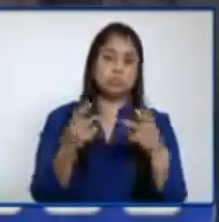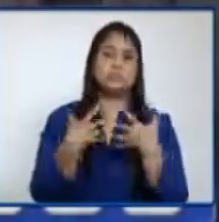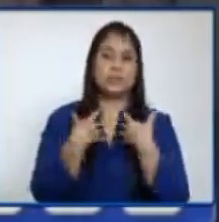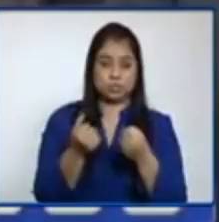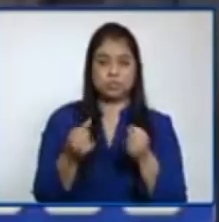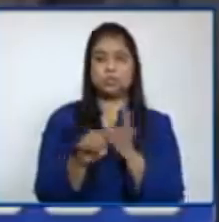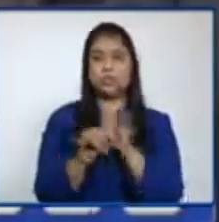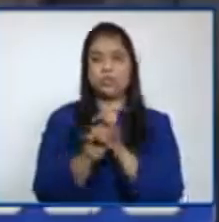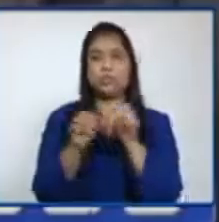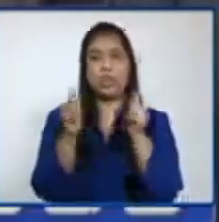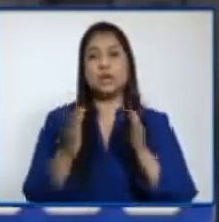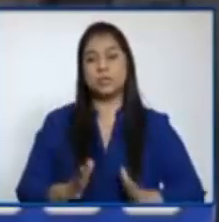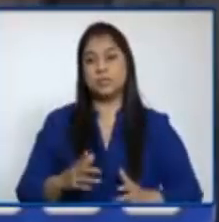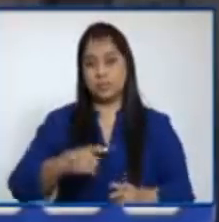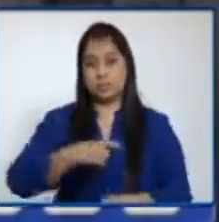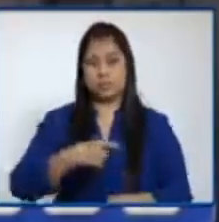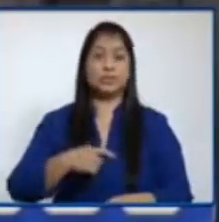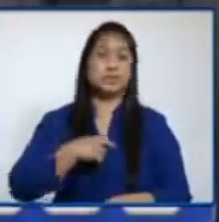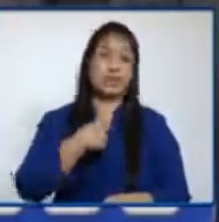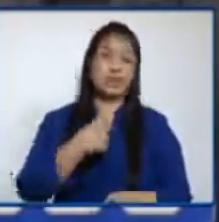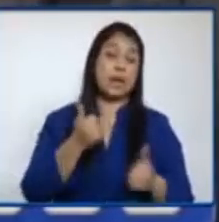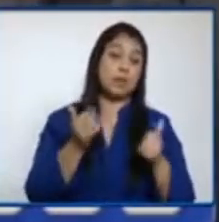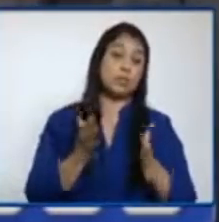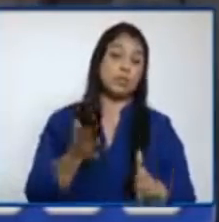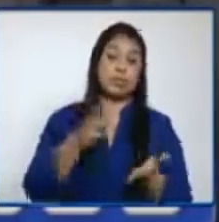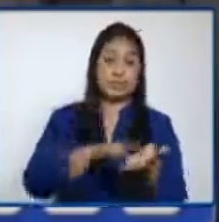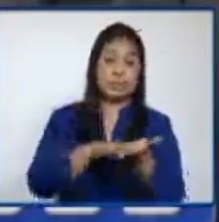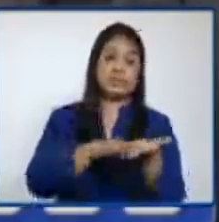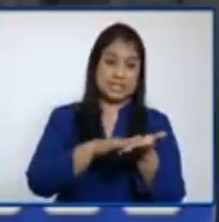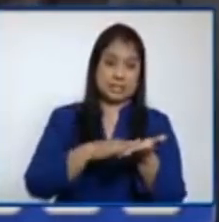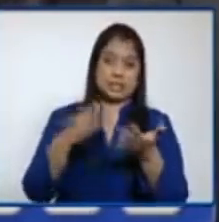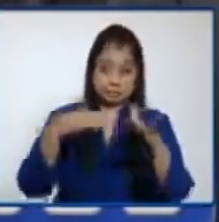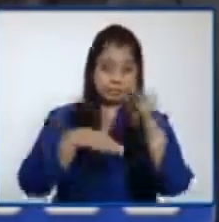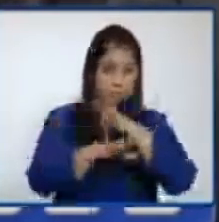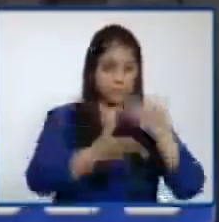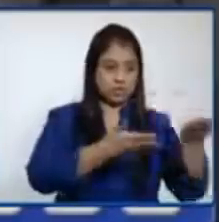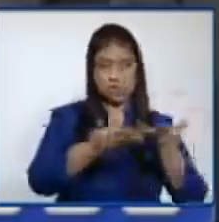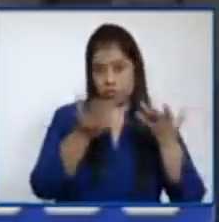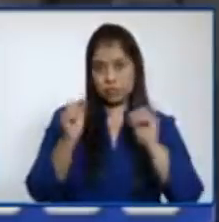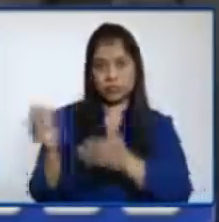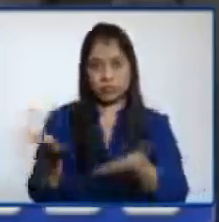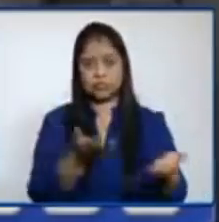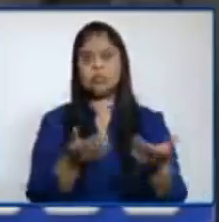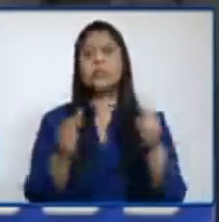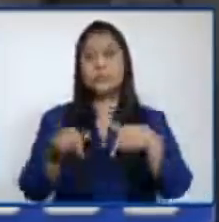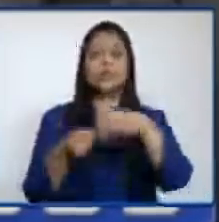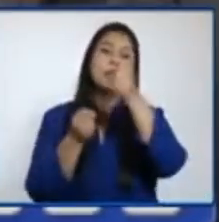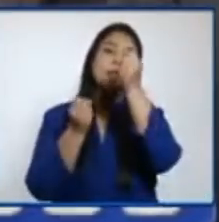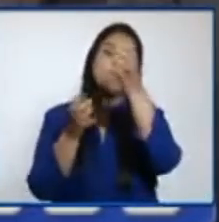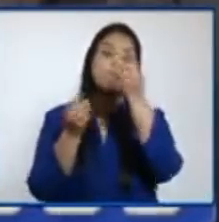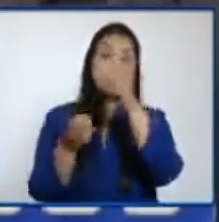a los estudiantes de medicina que van a poder ingresar ya a los servicios. En este contexto, les informo que